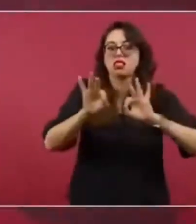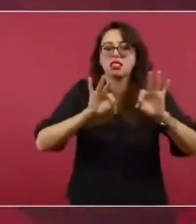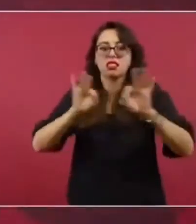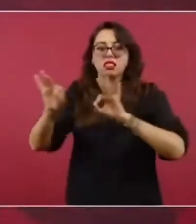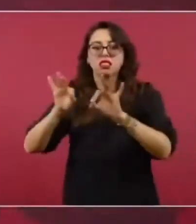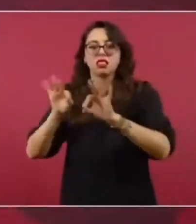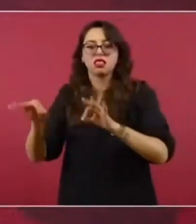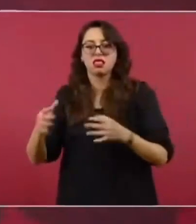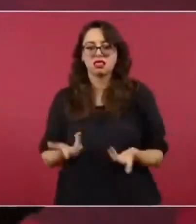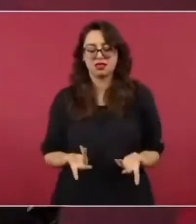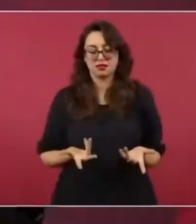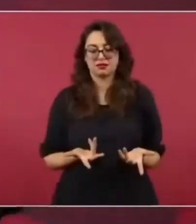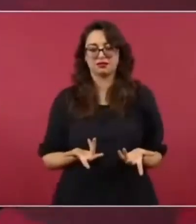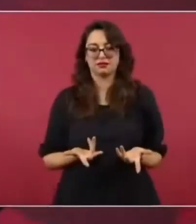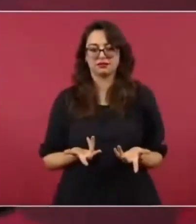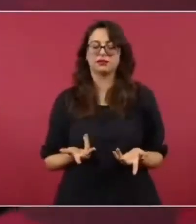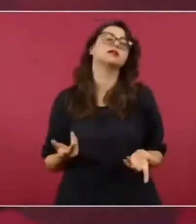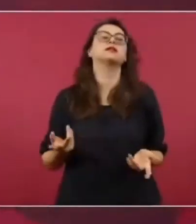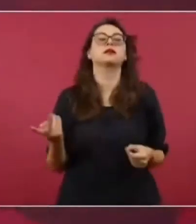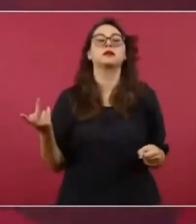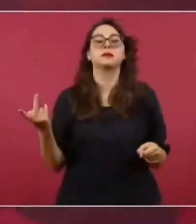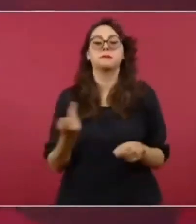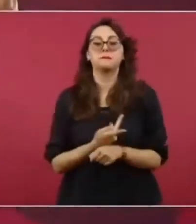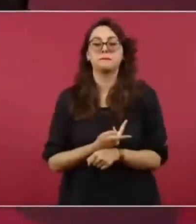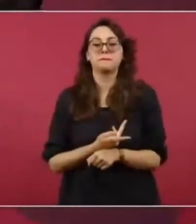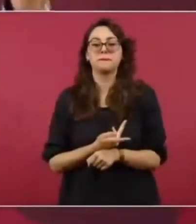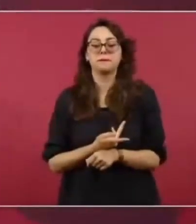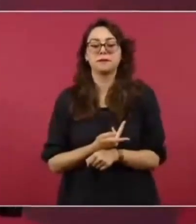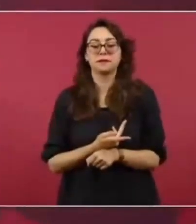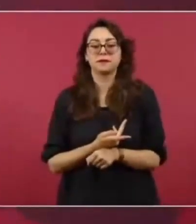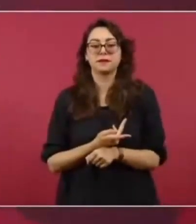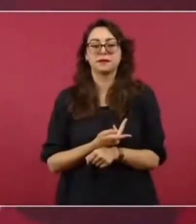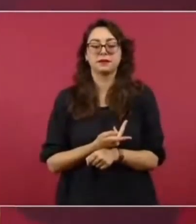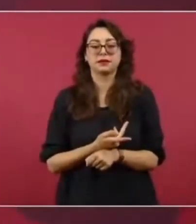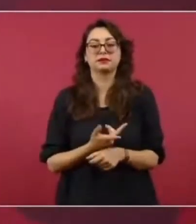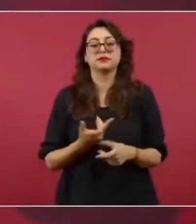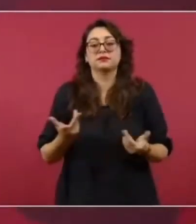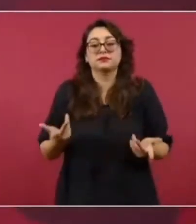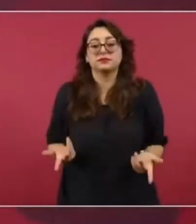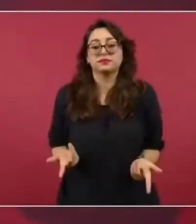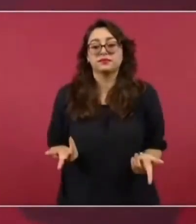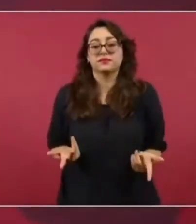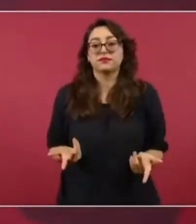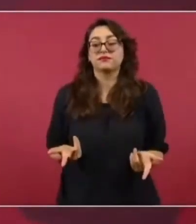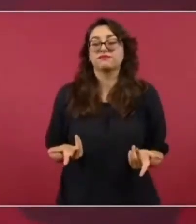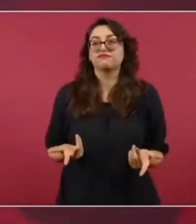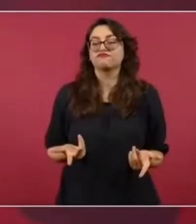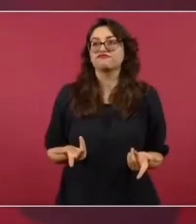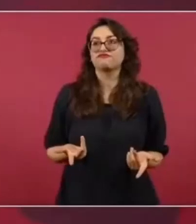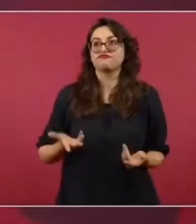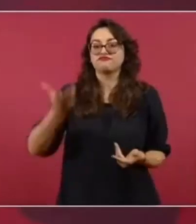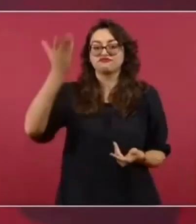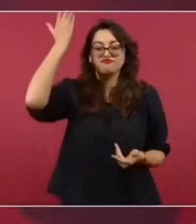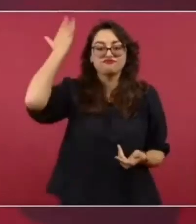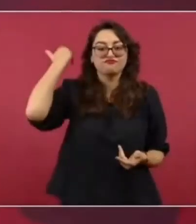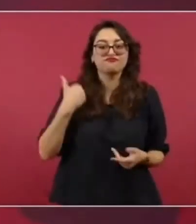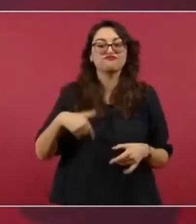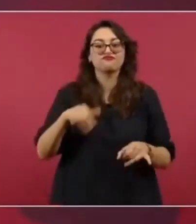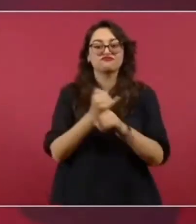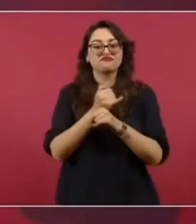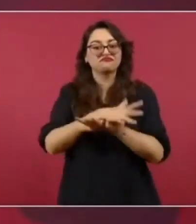¿quién sabía de que existía la Suprema Corte? si todavía